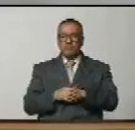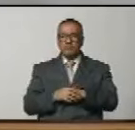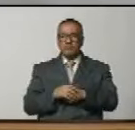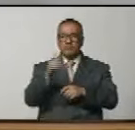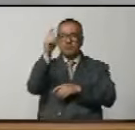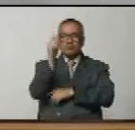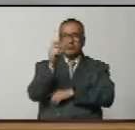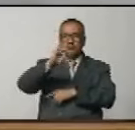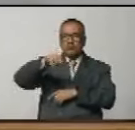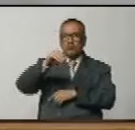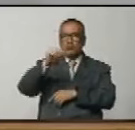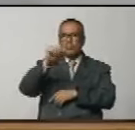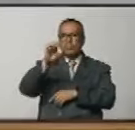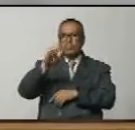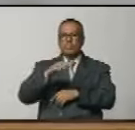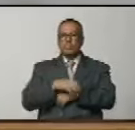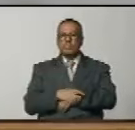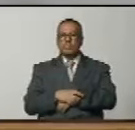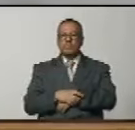diputado José Gregorio Correa.